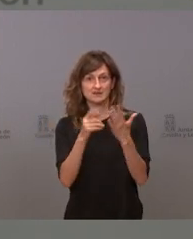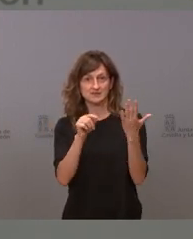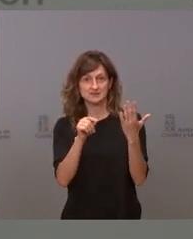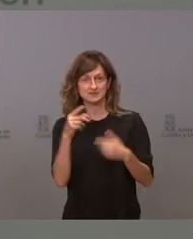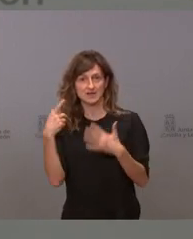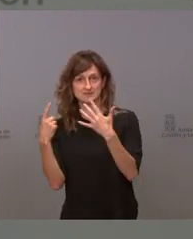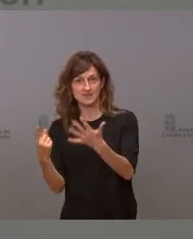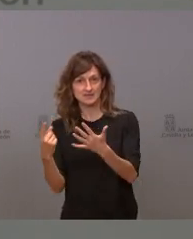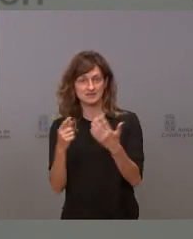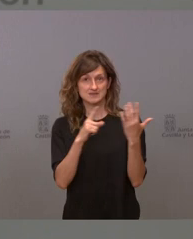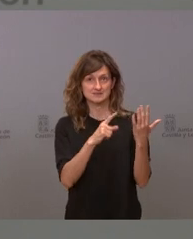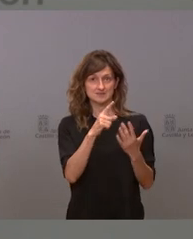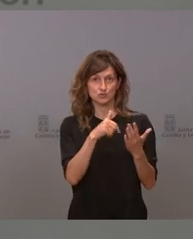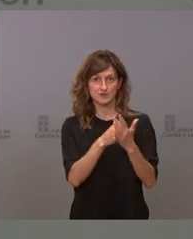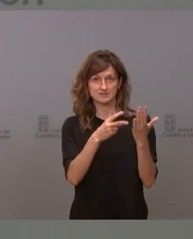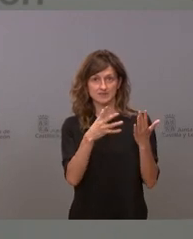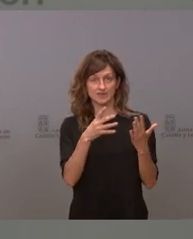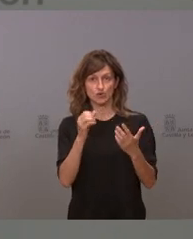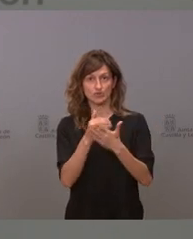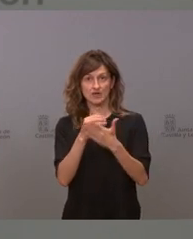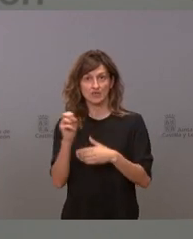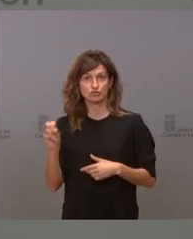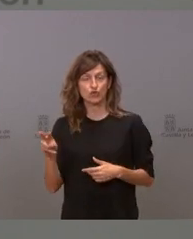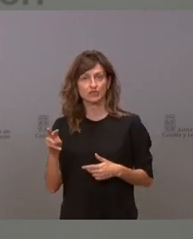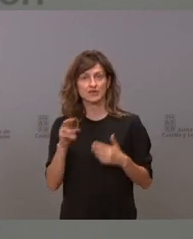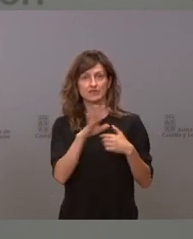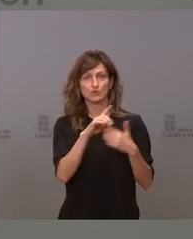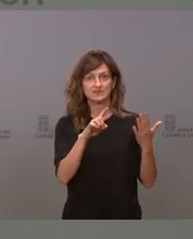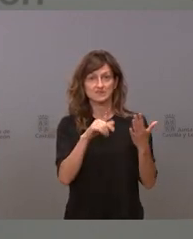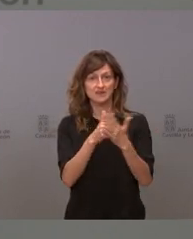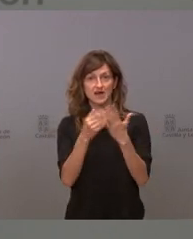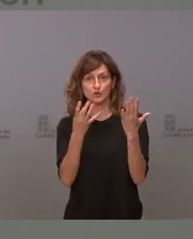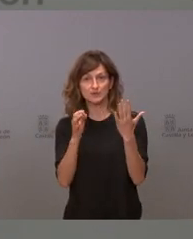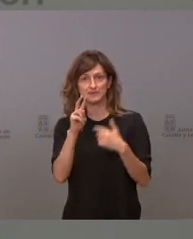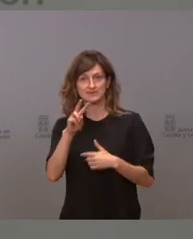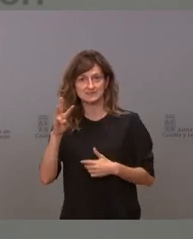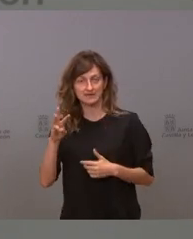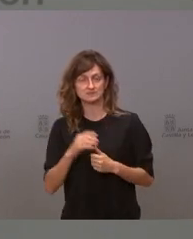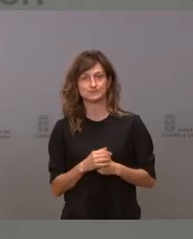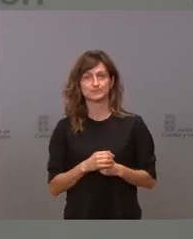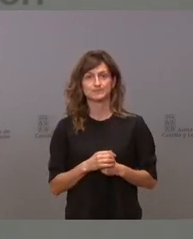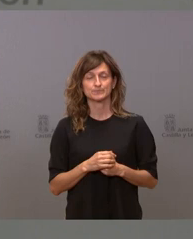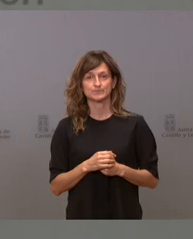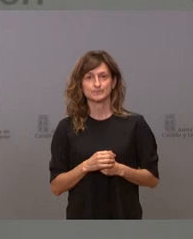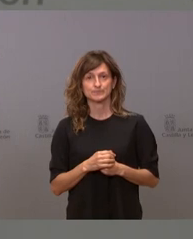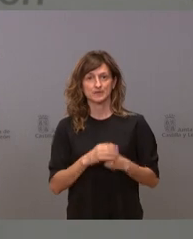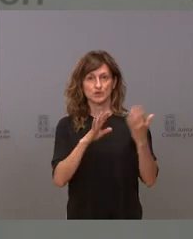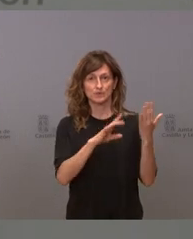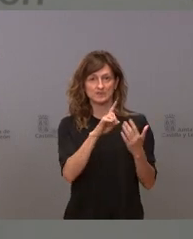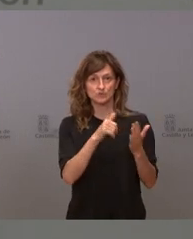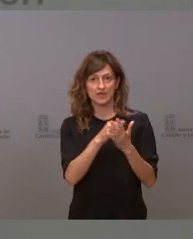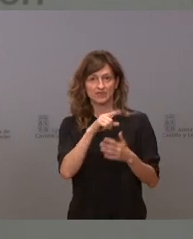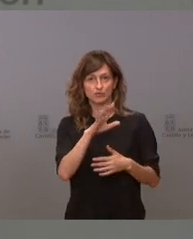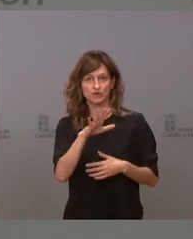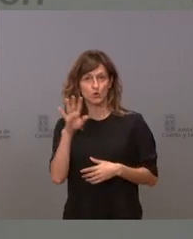entre 61 y 75 días 12 entre 76 y 90-23 entre 91 y 105